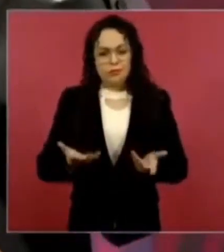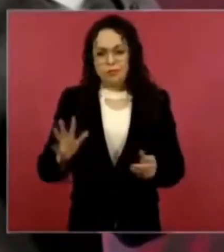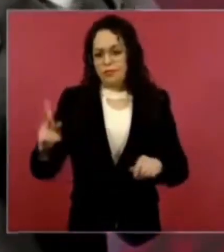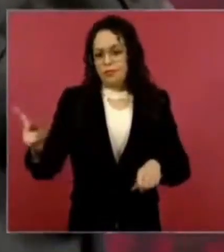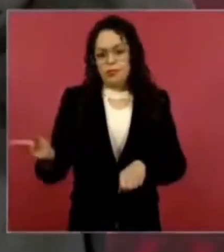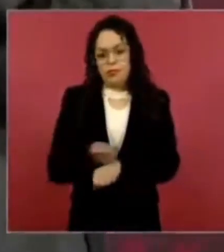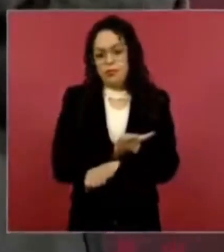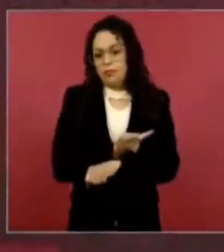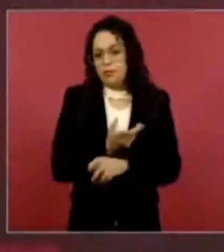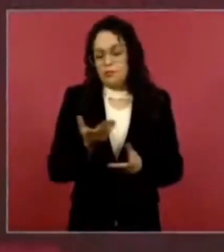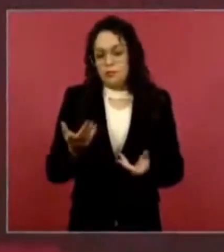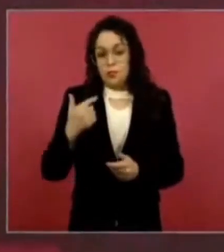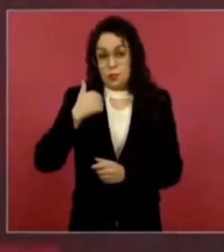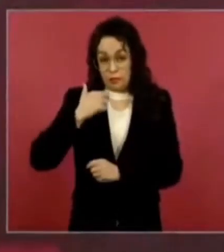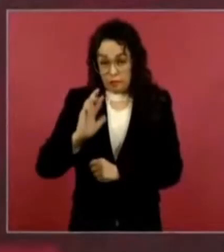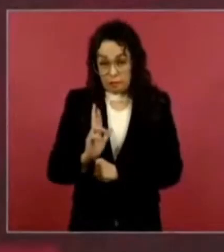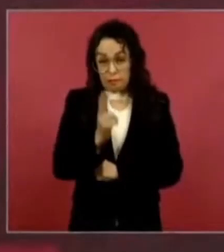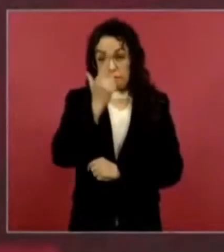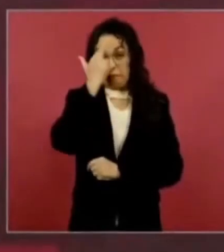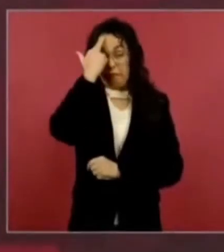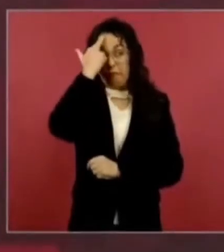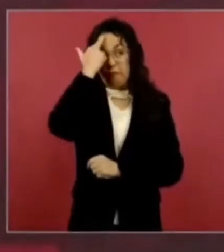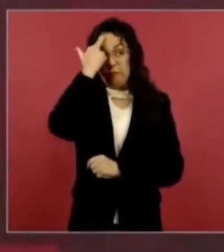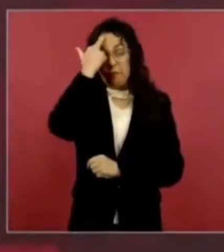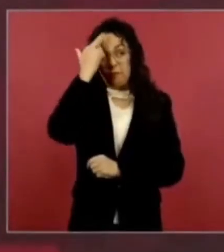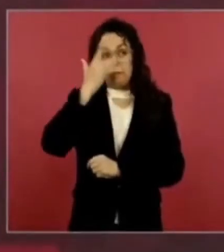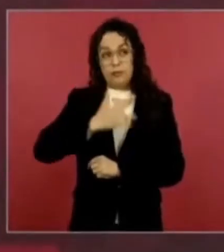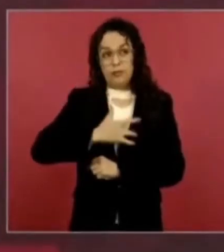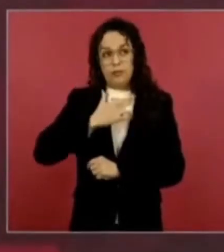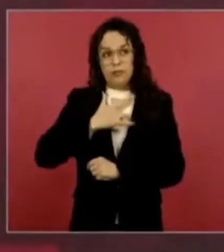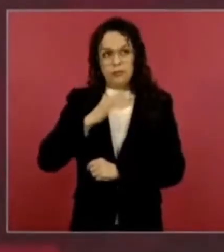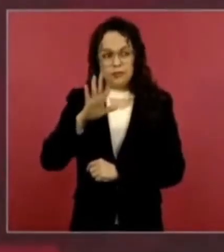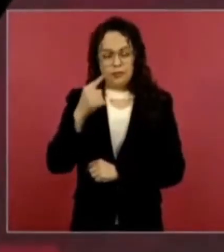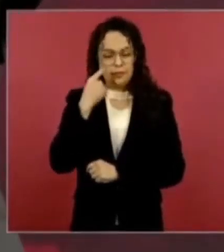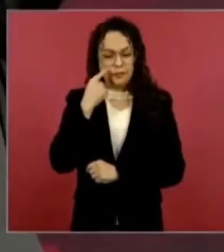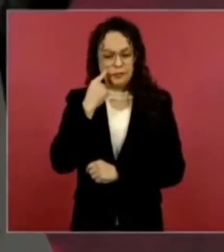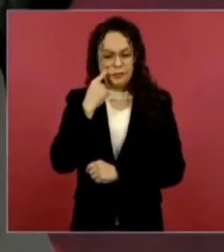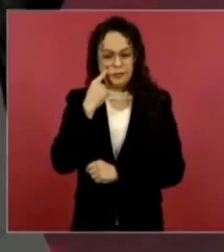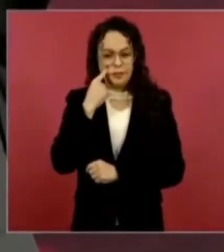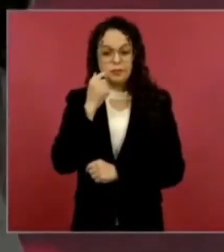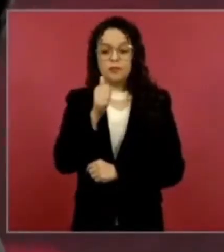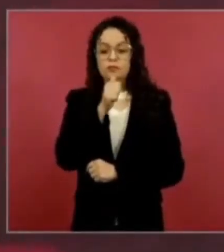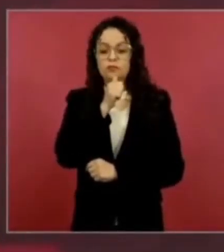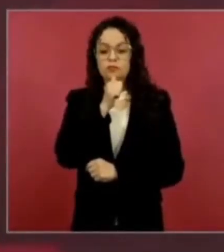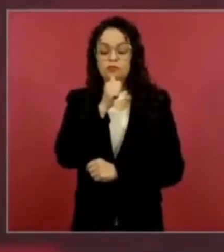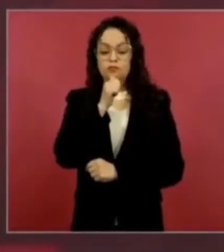Yo recuerdo de que antes de que le dieran la libertad